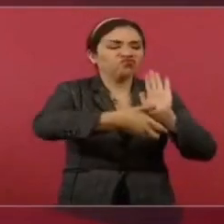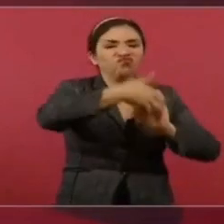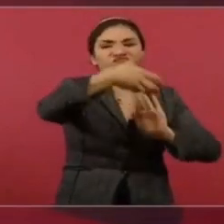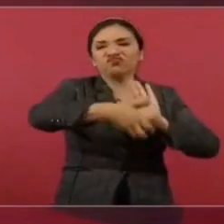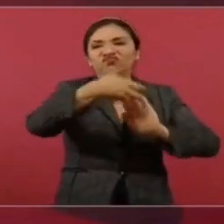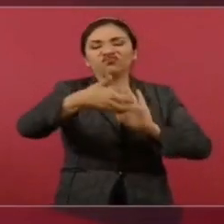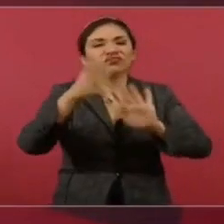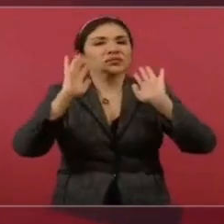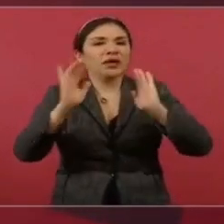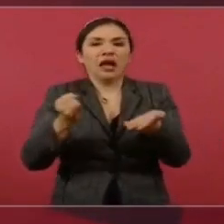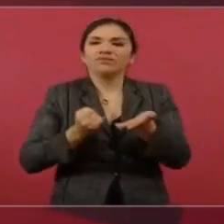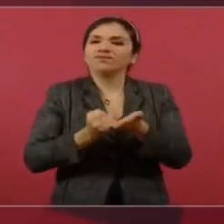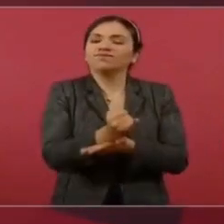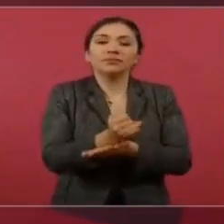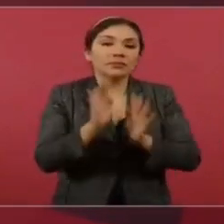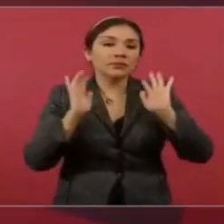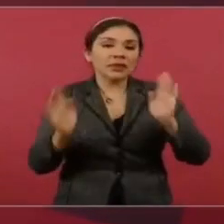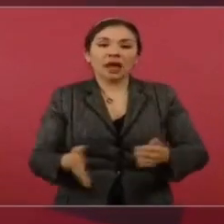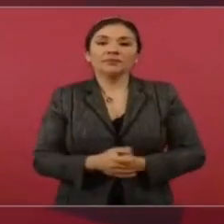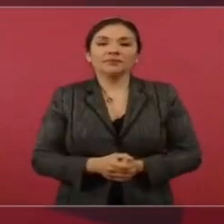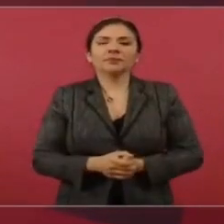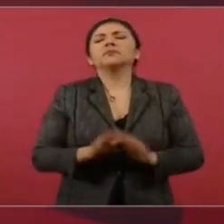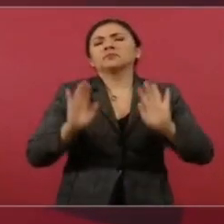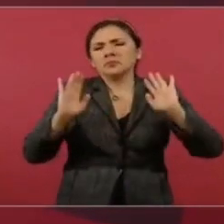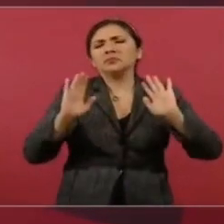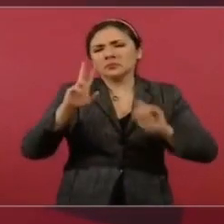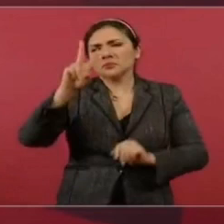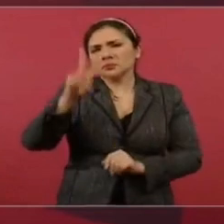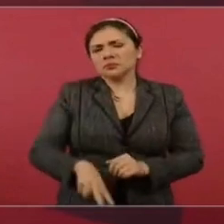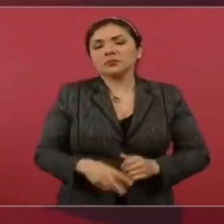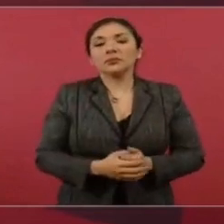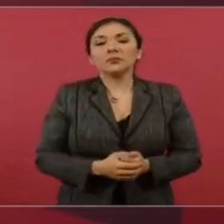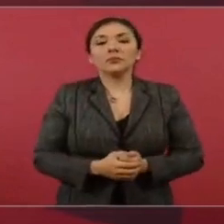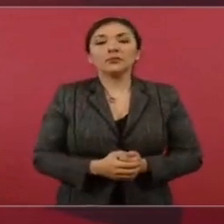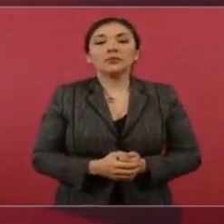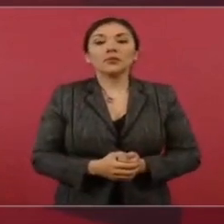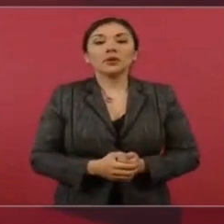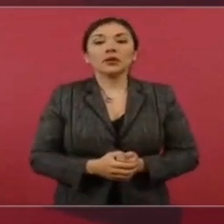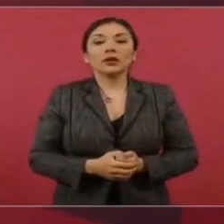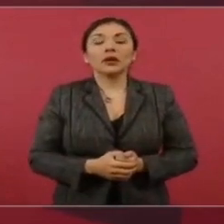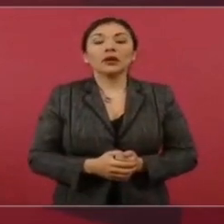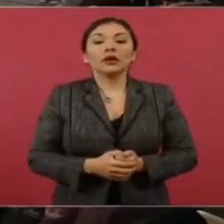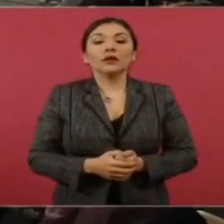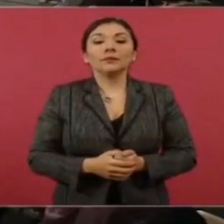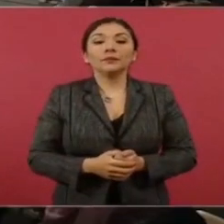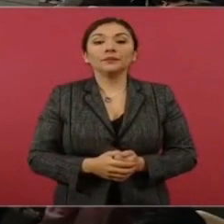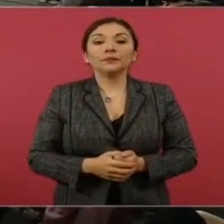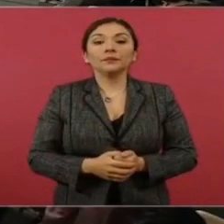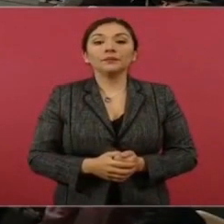no se puede. Una cosa es que